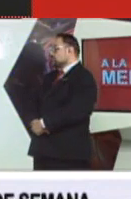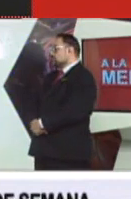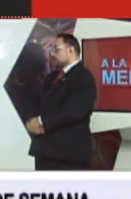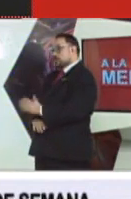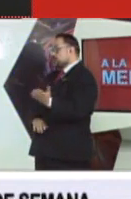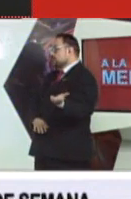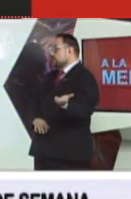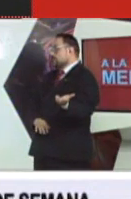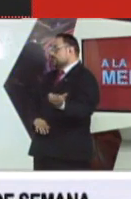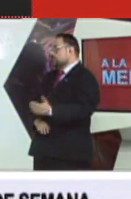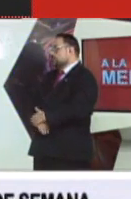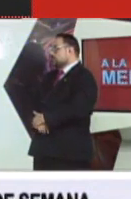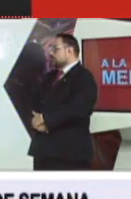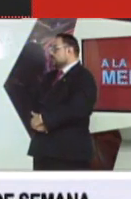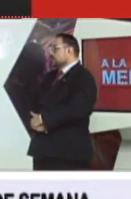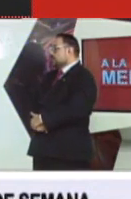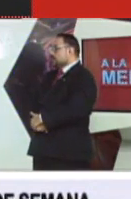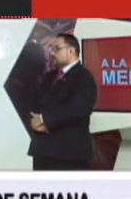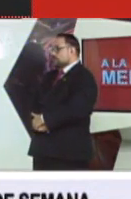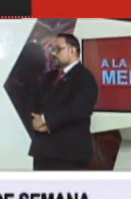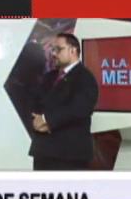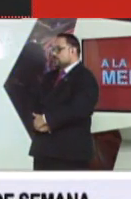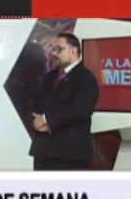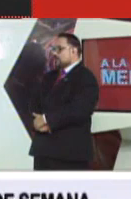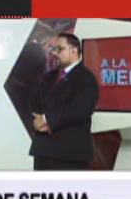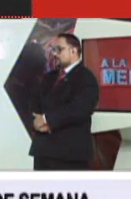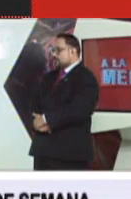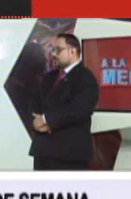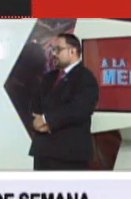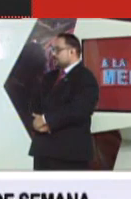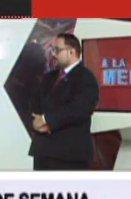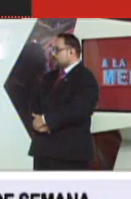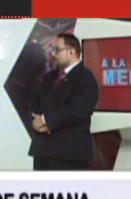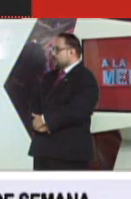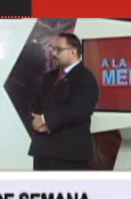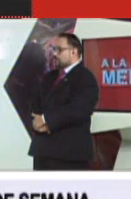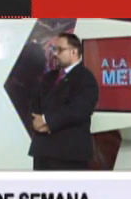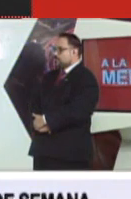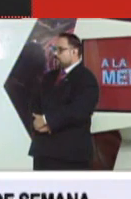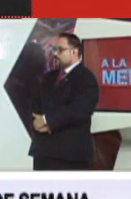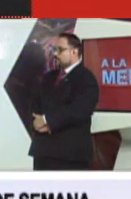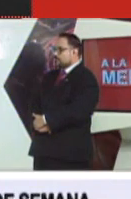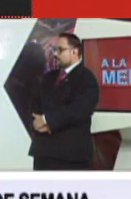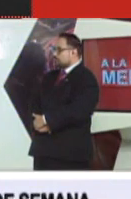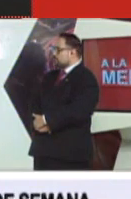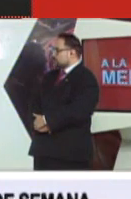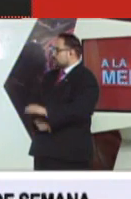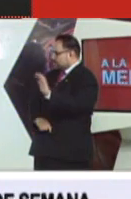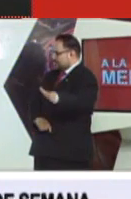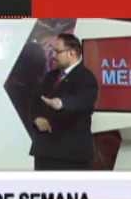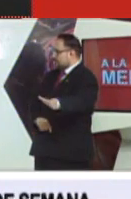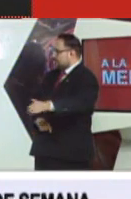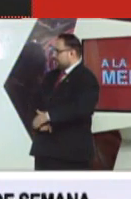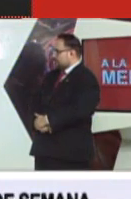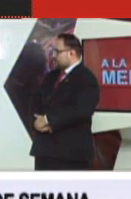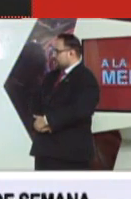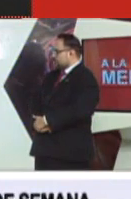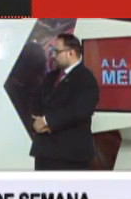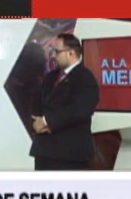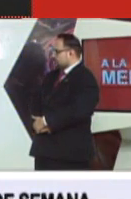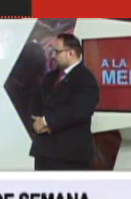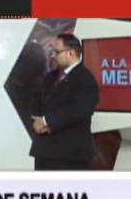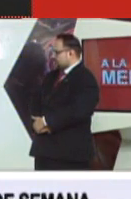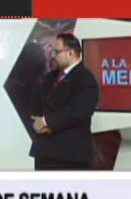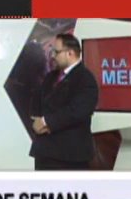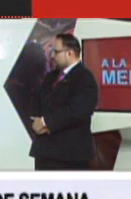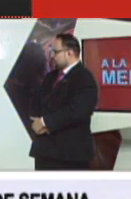semanas después de que dieron esta reapertura total en Brasil, estaban teniendo aproximadamente 3 mil personas que estaban enterrando. Era una